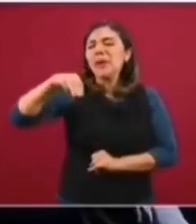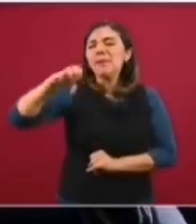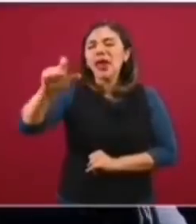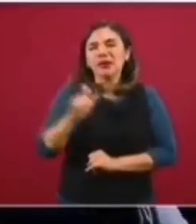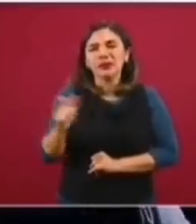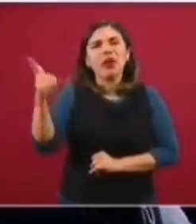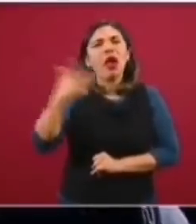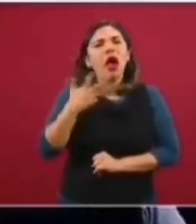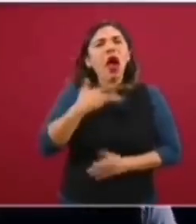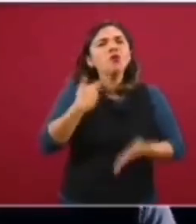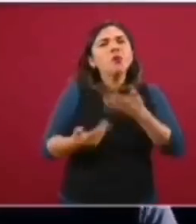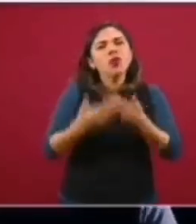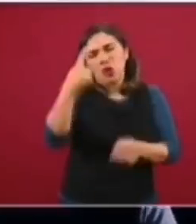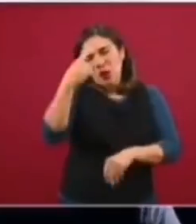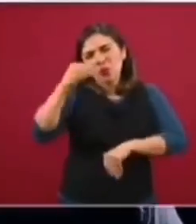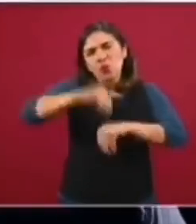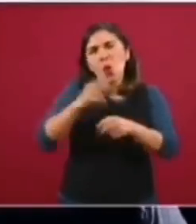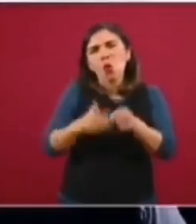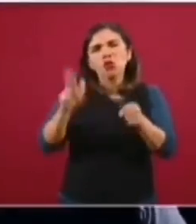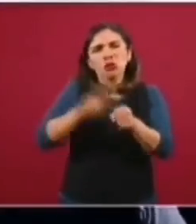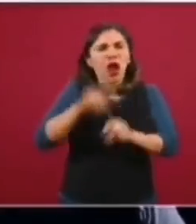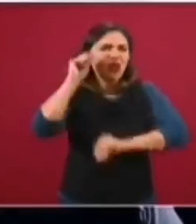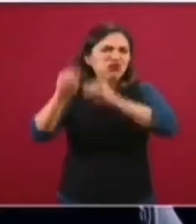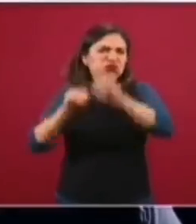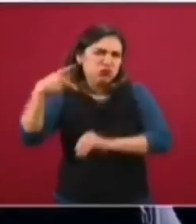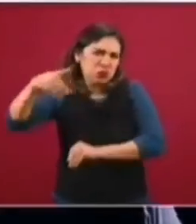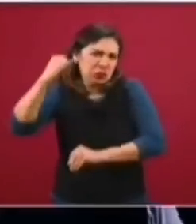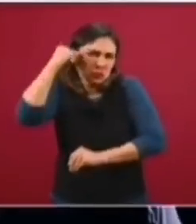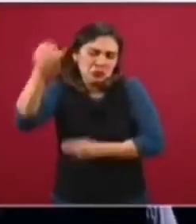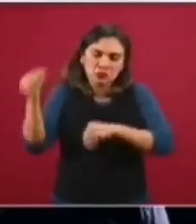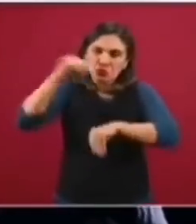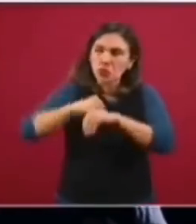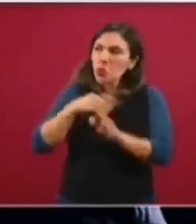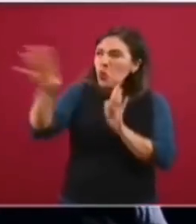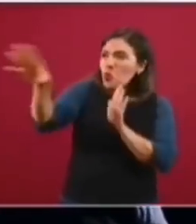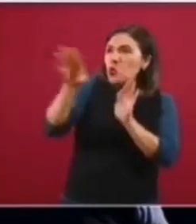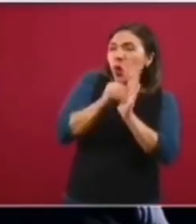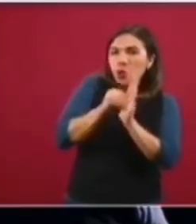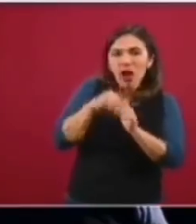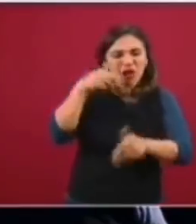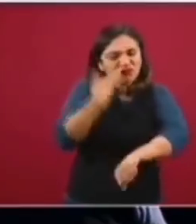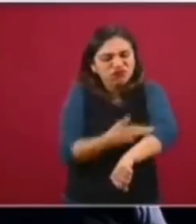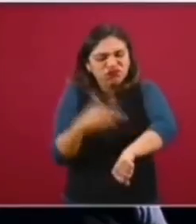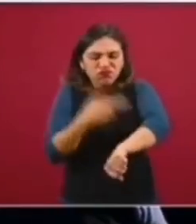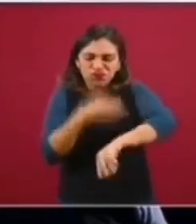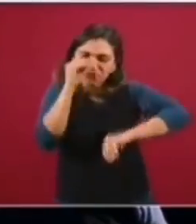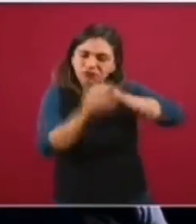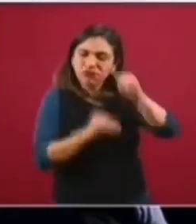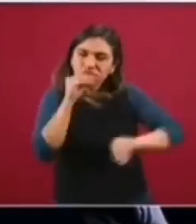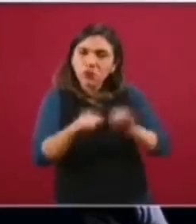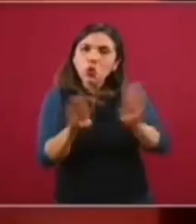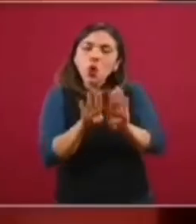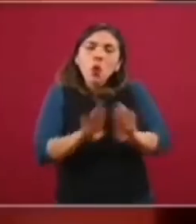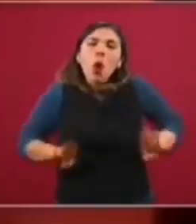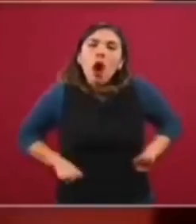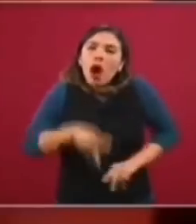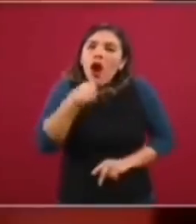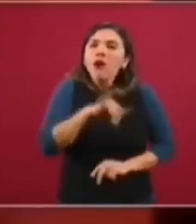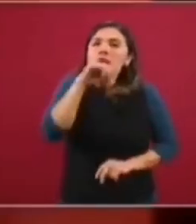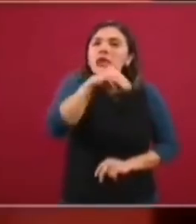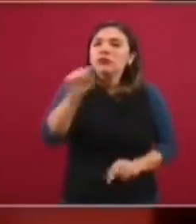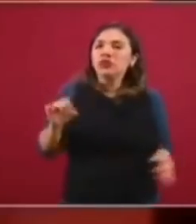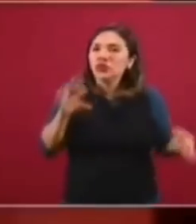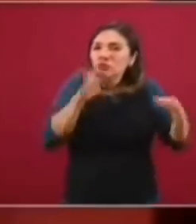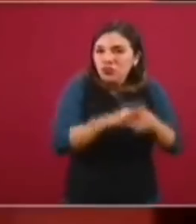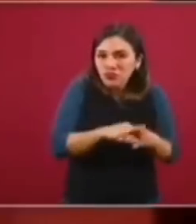Tenían un modelo hospitalario ya realizado. Lo tomamos, lo intervenimos, lo hicimos al estilo del Seguro Social,